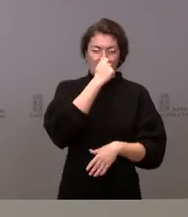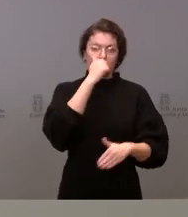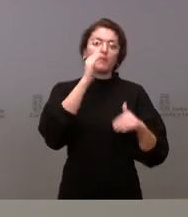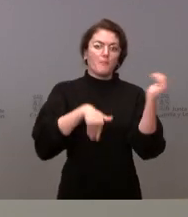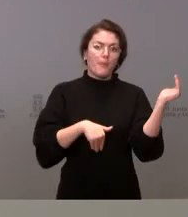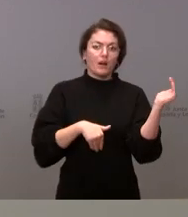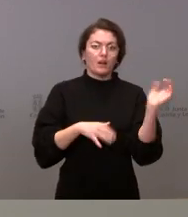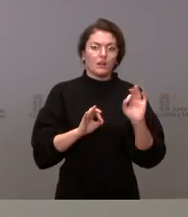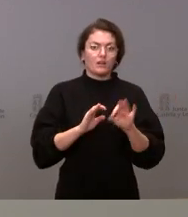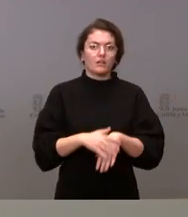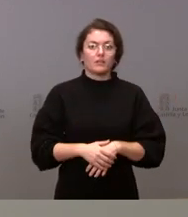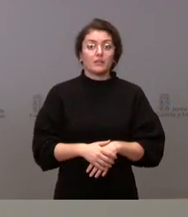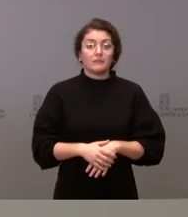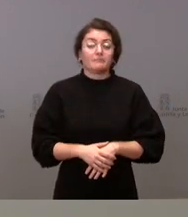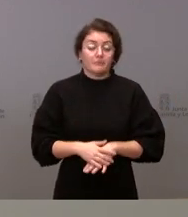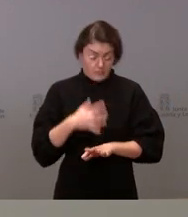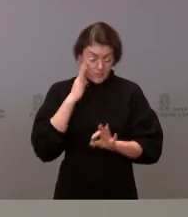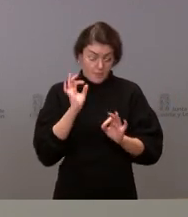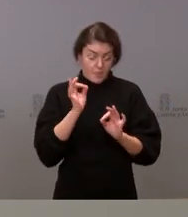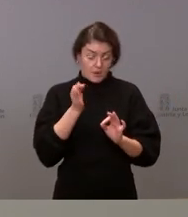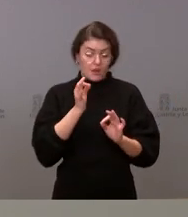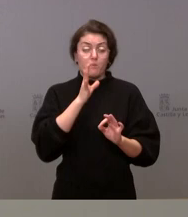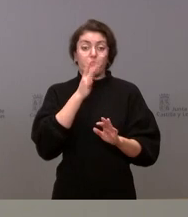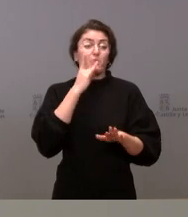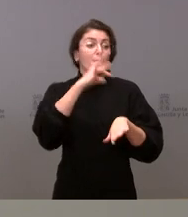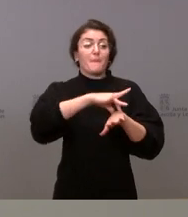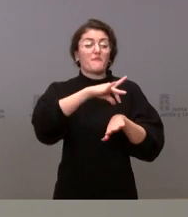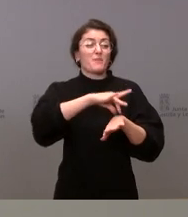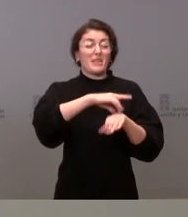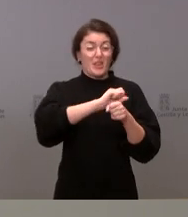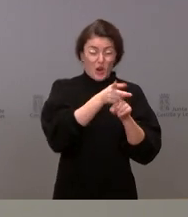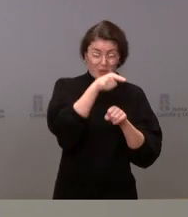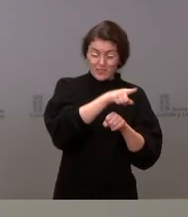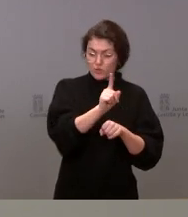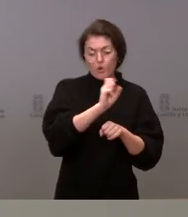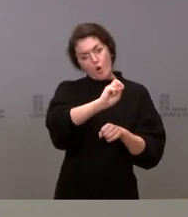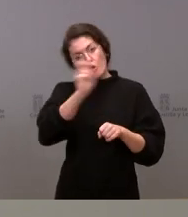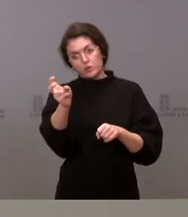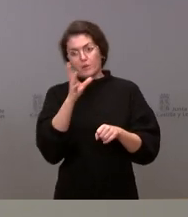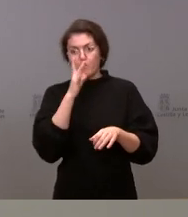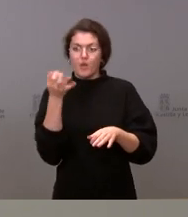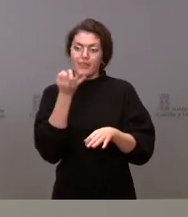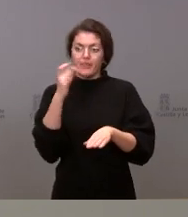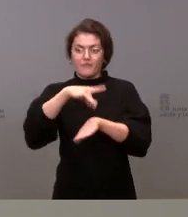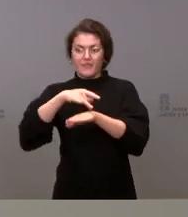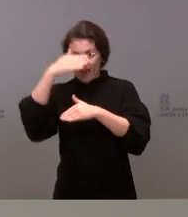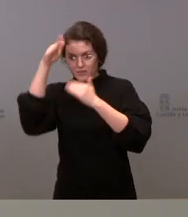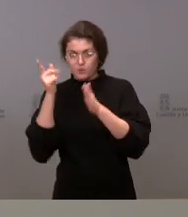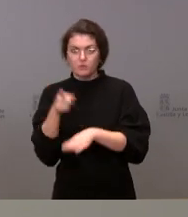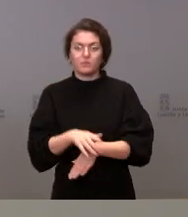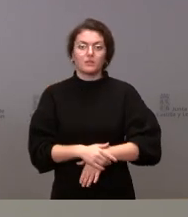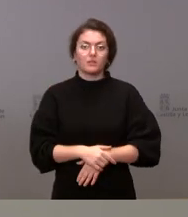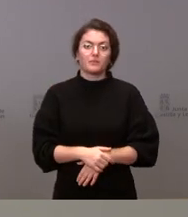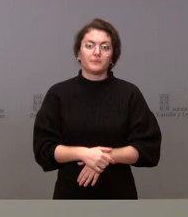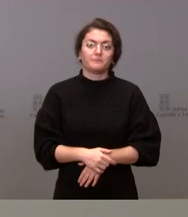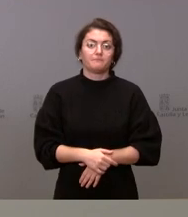pero claro nos preocupa la patología no COVID que está ahí y que necesita ser y necesita ser atendida a partir de